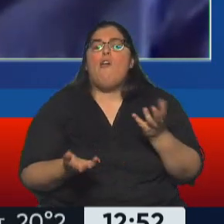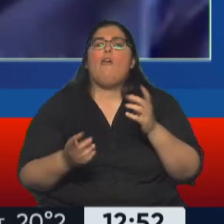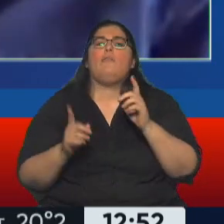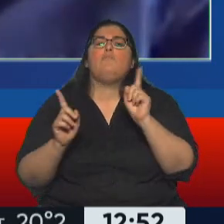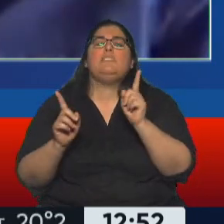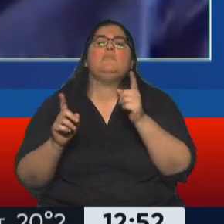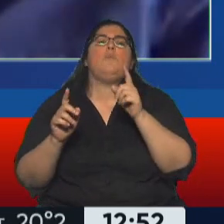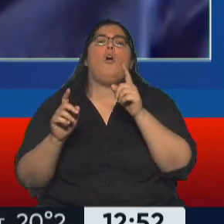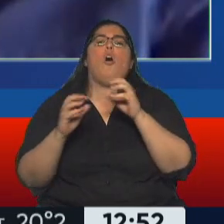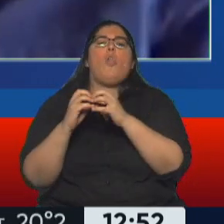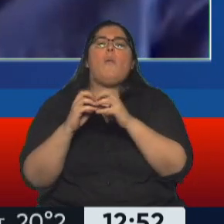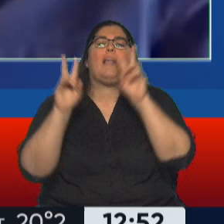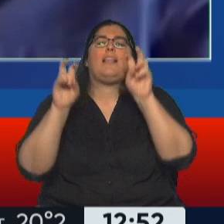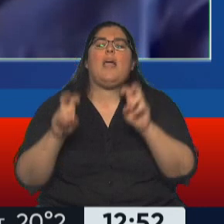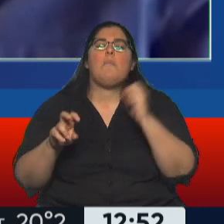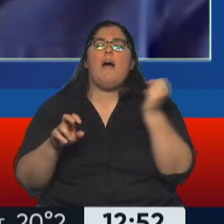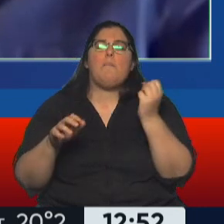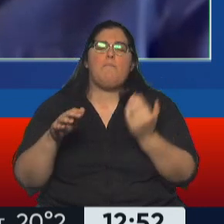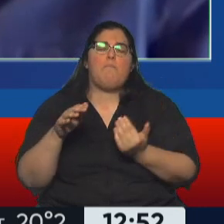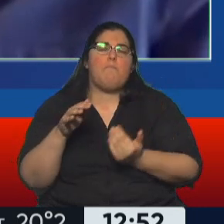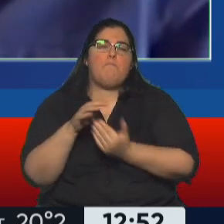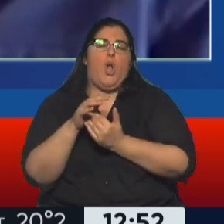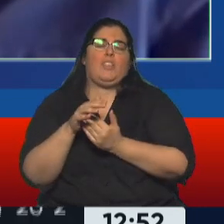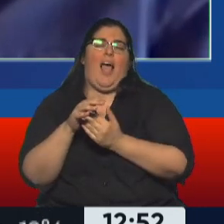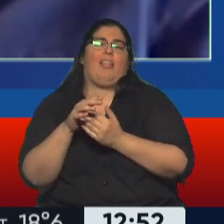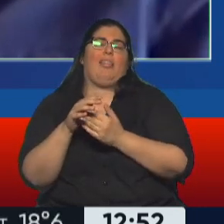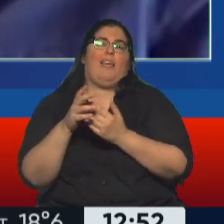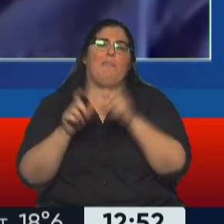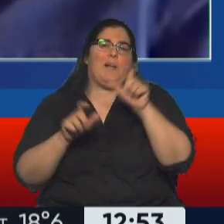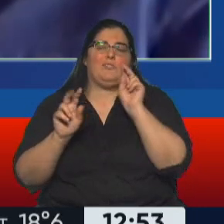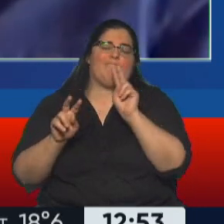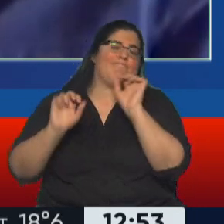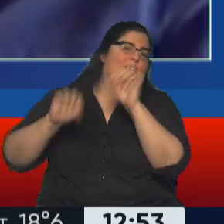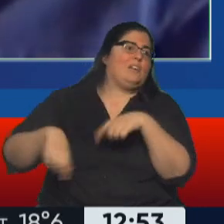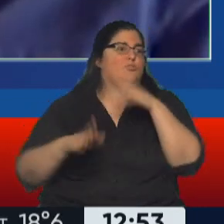debates de fondo que requieren un proceso de campaña electoral.